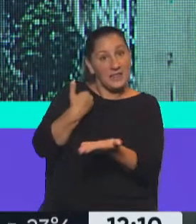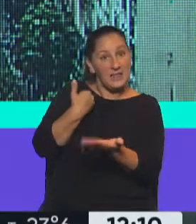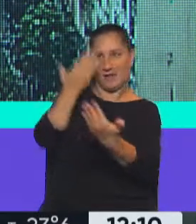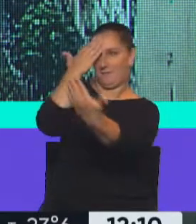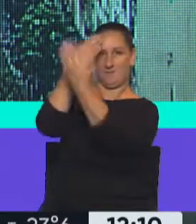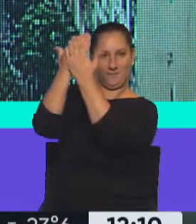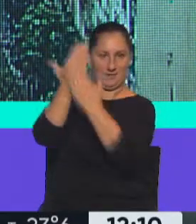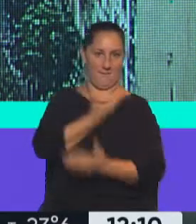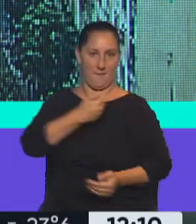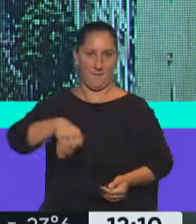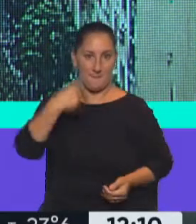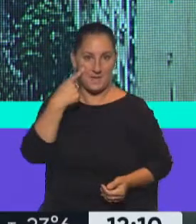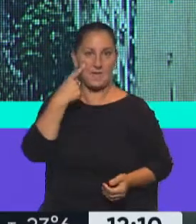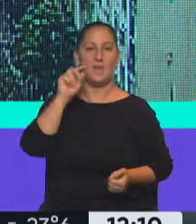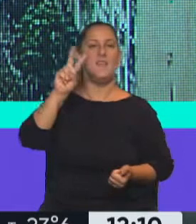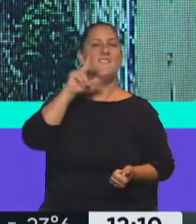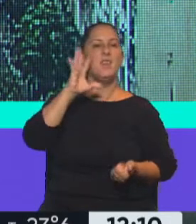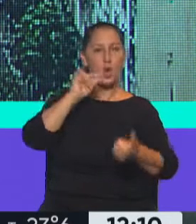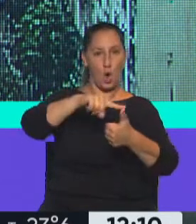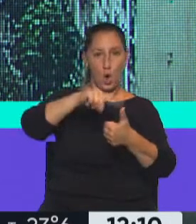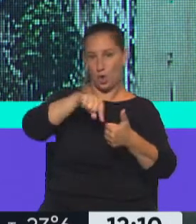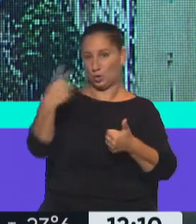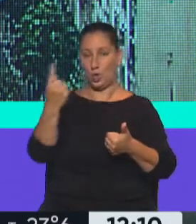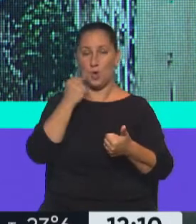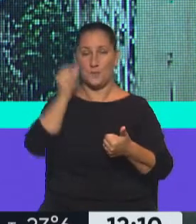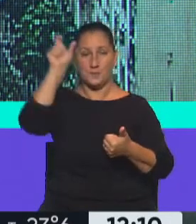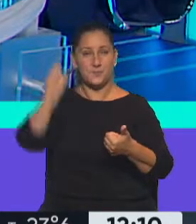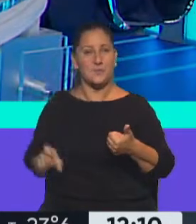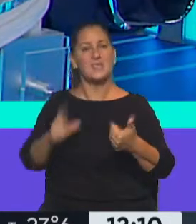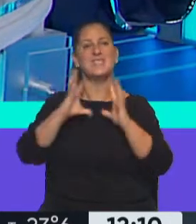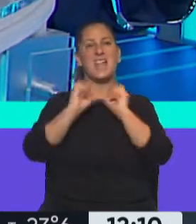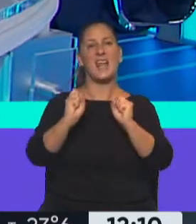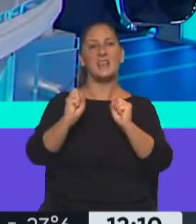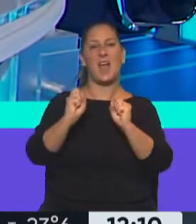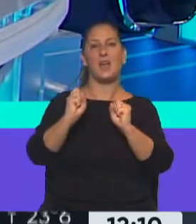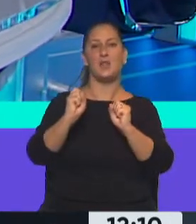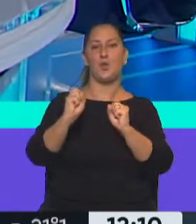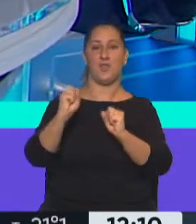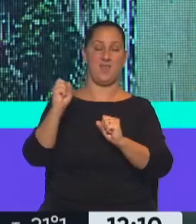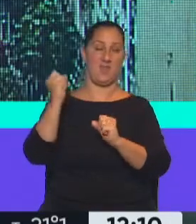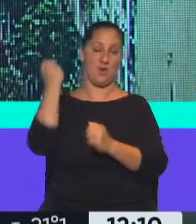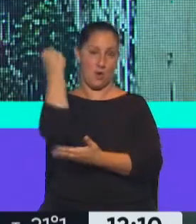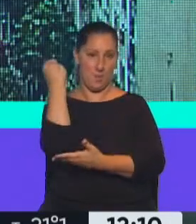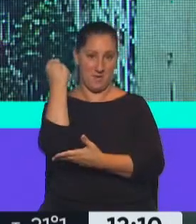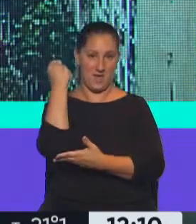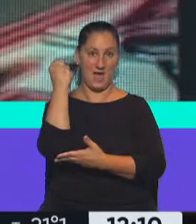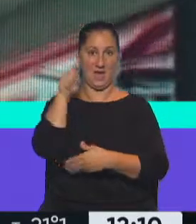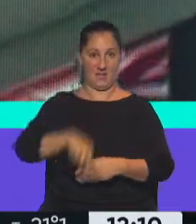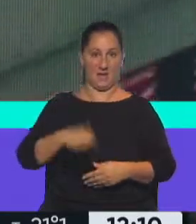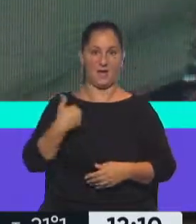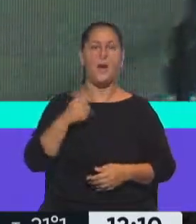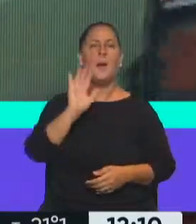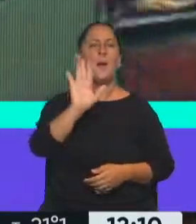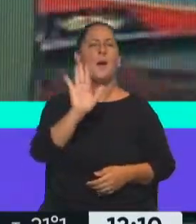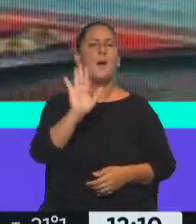Monetario Internacional, va a ir Raúl Vigo, que es el secretario de Hacienda de la Nación. Eso todo el día lunes. Ahora, Fer, no van